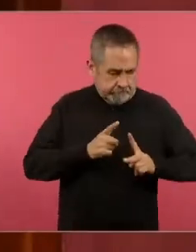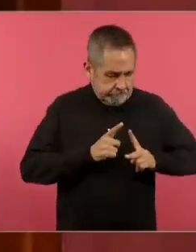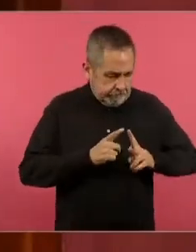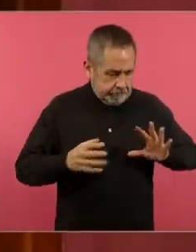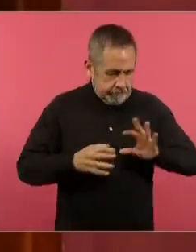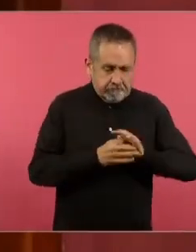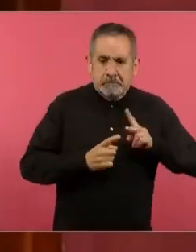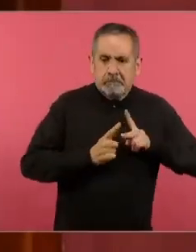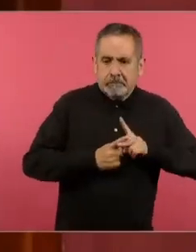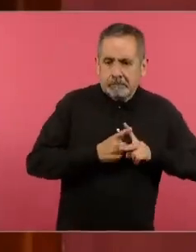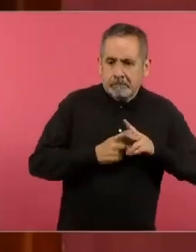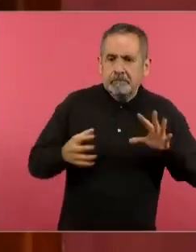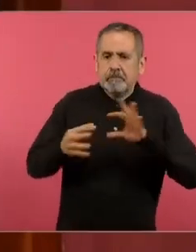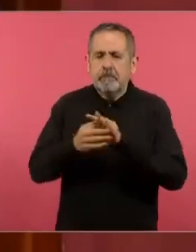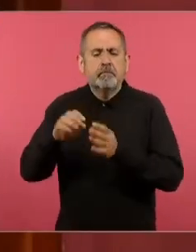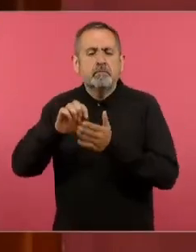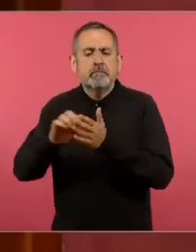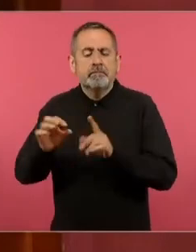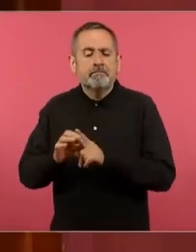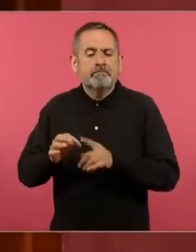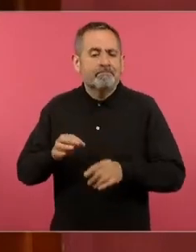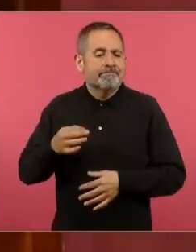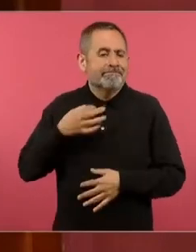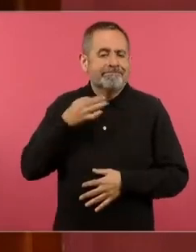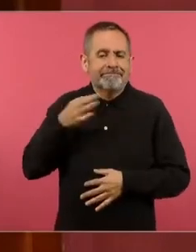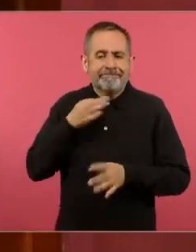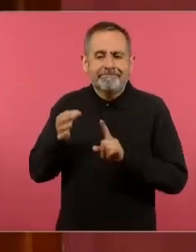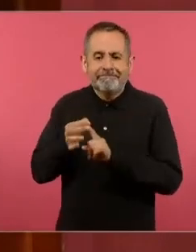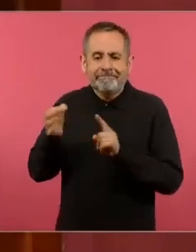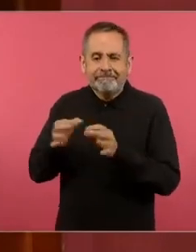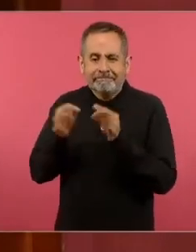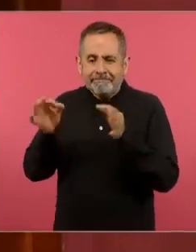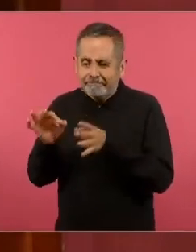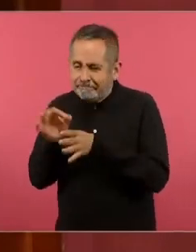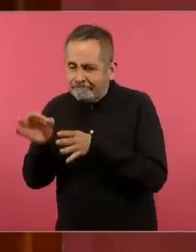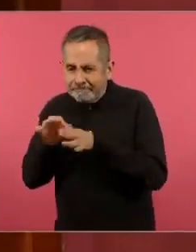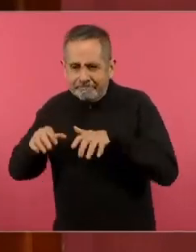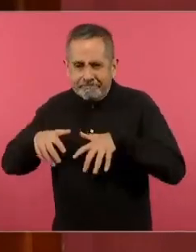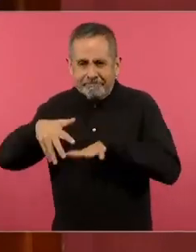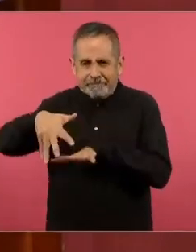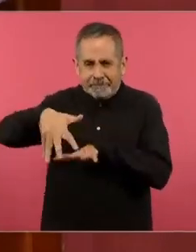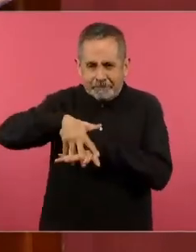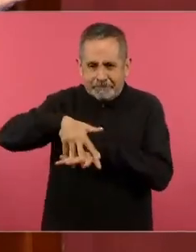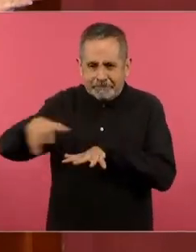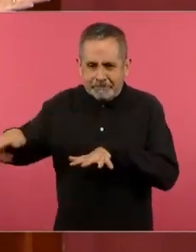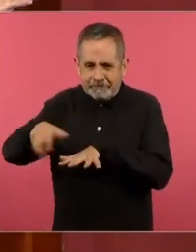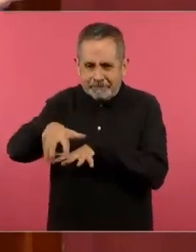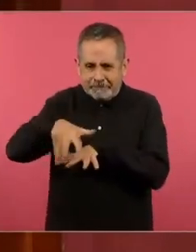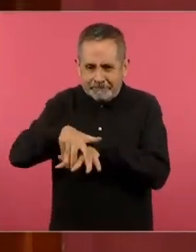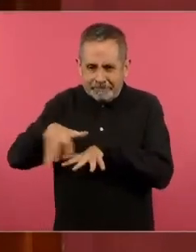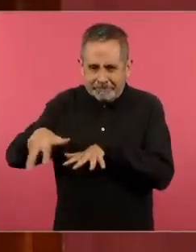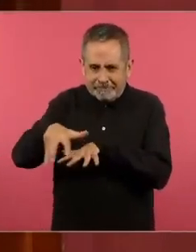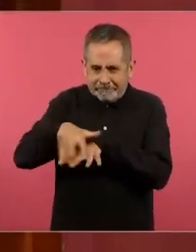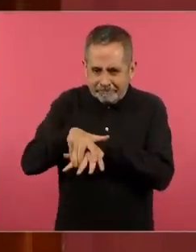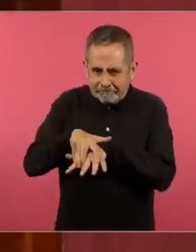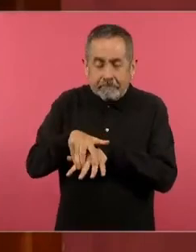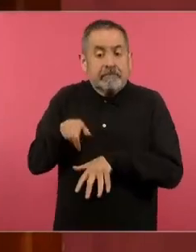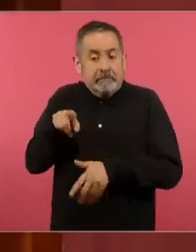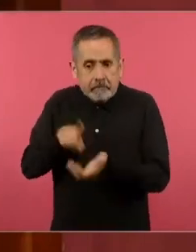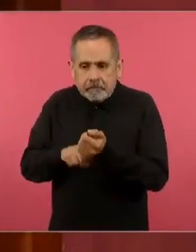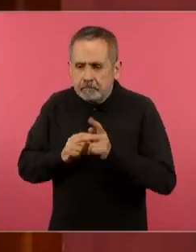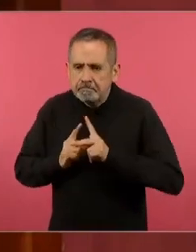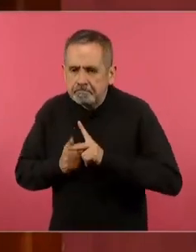conteo y se desarrollan elementos conceptuales que vienen en los planes sintéticos como es las figuras